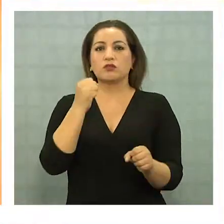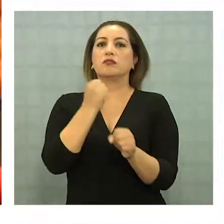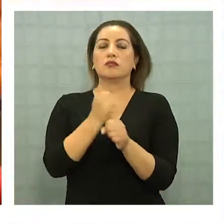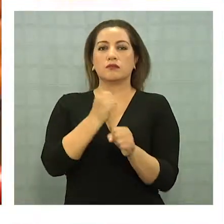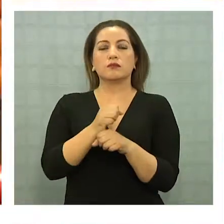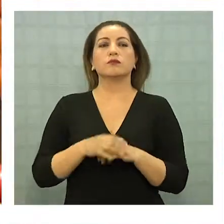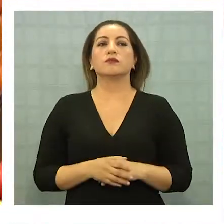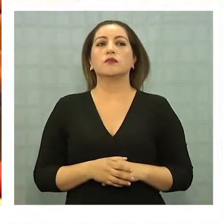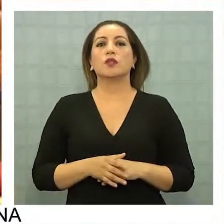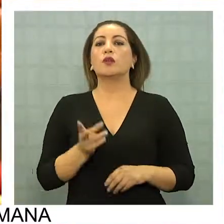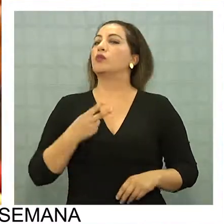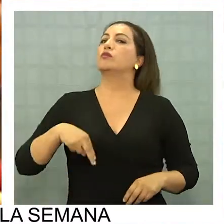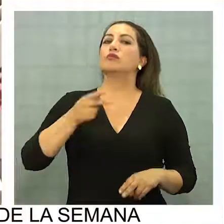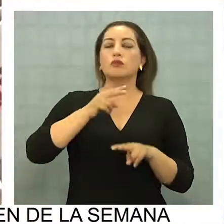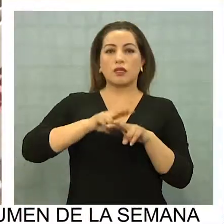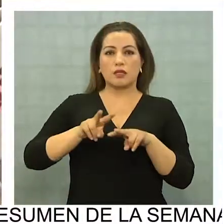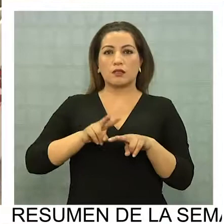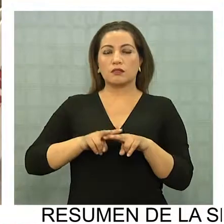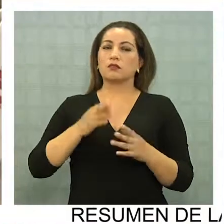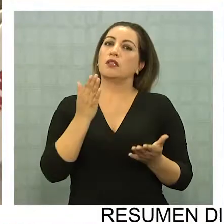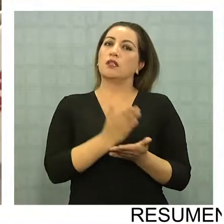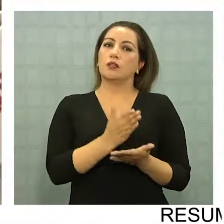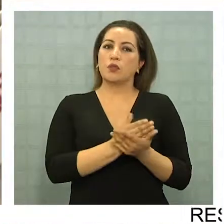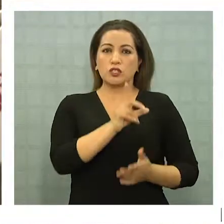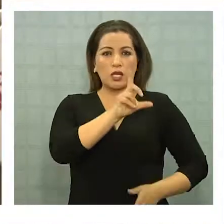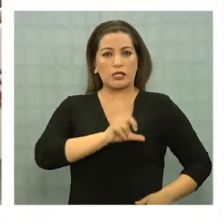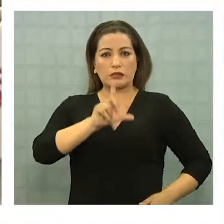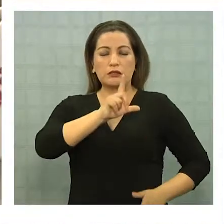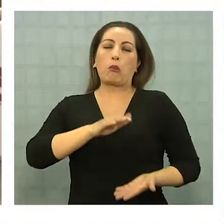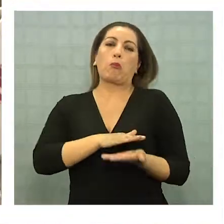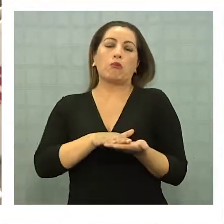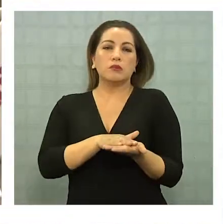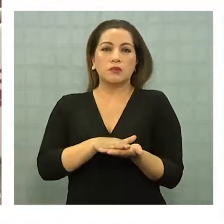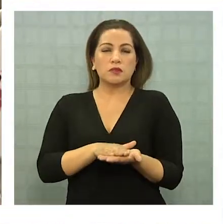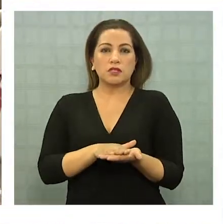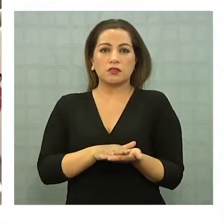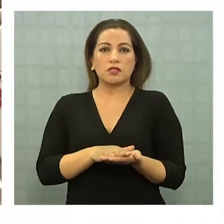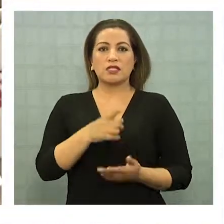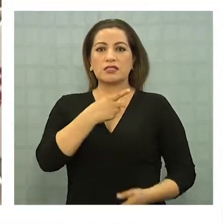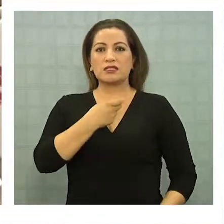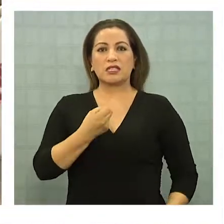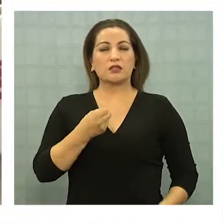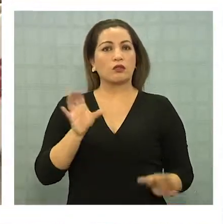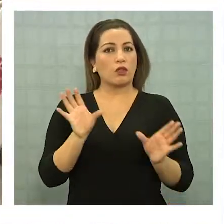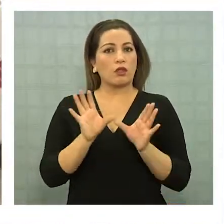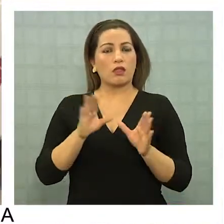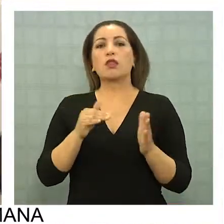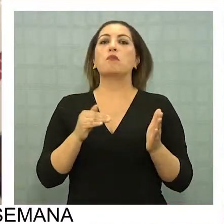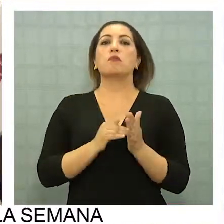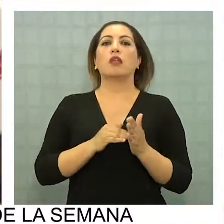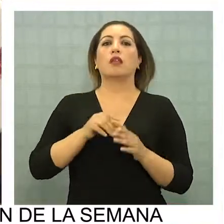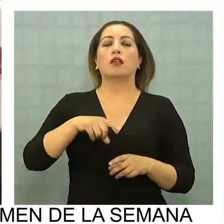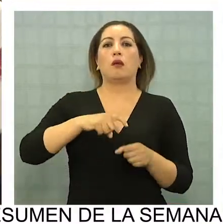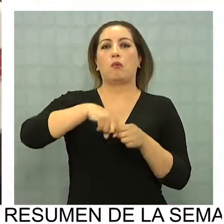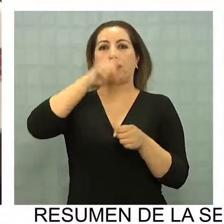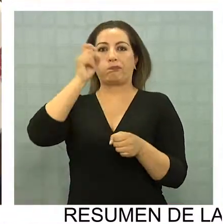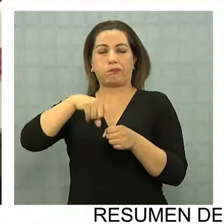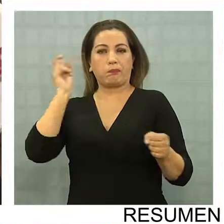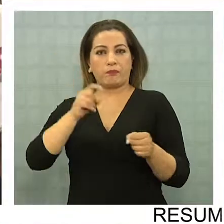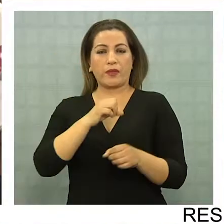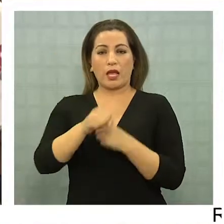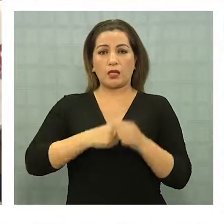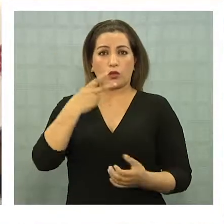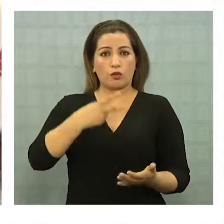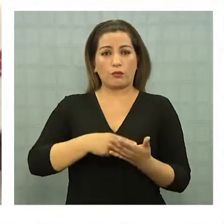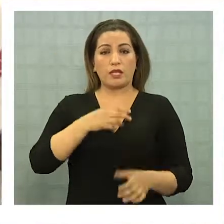área laboral y productiva. Cuando se han salido de establecimientos de liceos, por ejemplo, 110.000 se salieron en el año 2015.